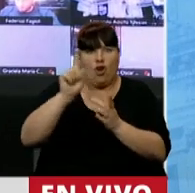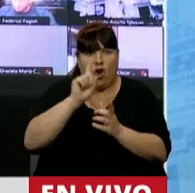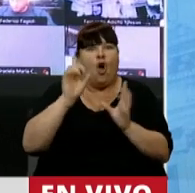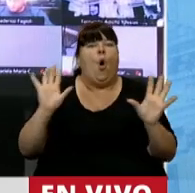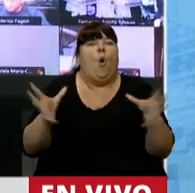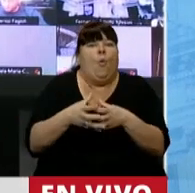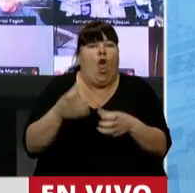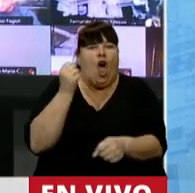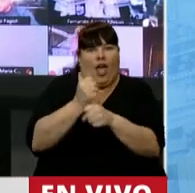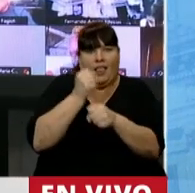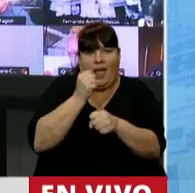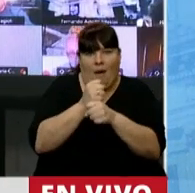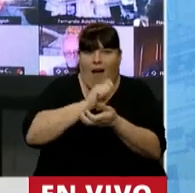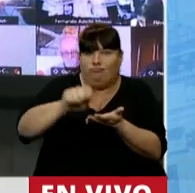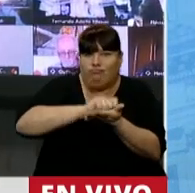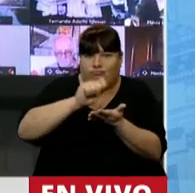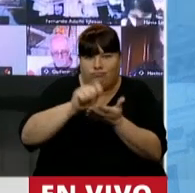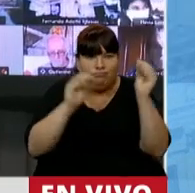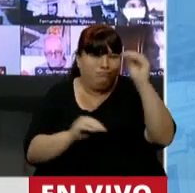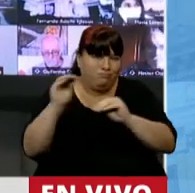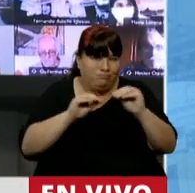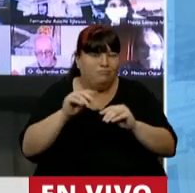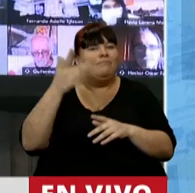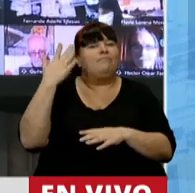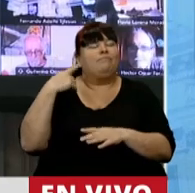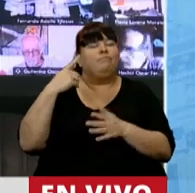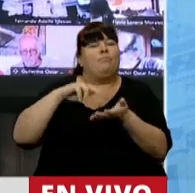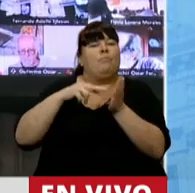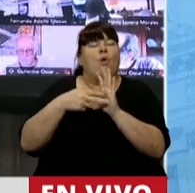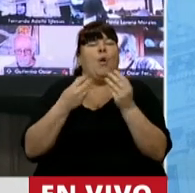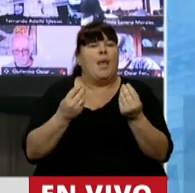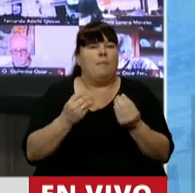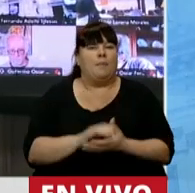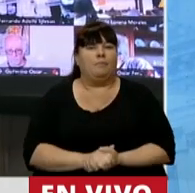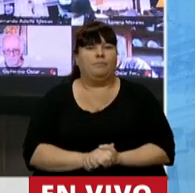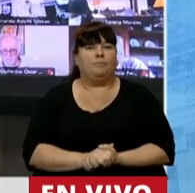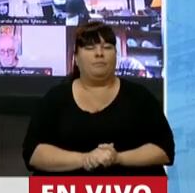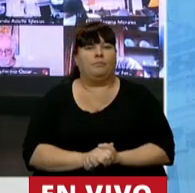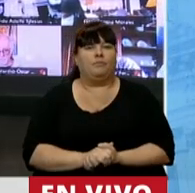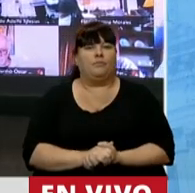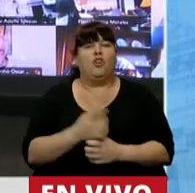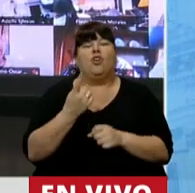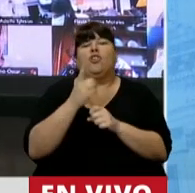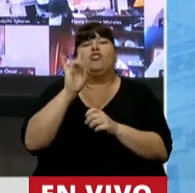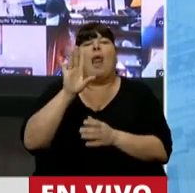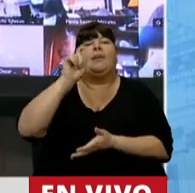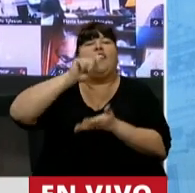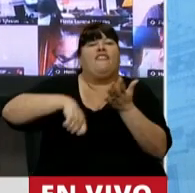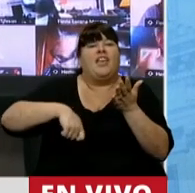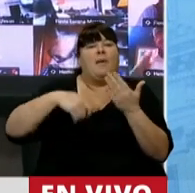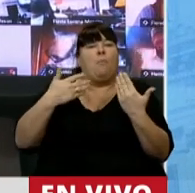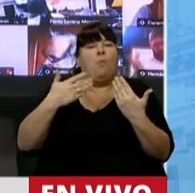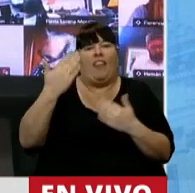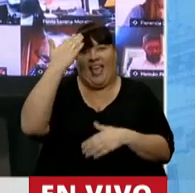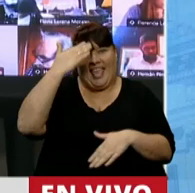sido el bloque el que ha trabajado. En realidad hemos tenido un problema porque no se puede aceptar más que la firma de 15